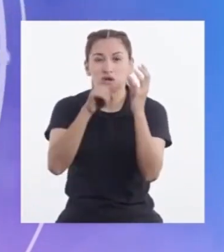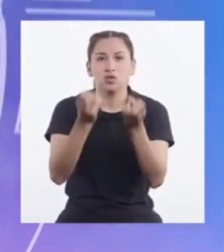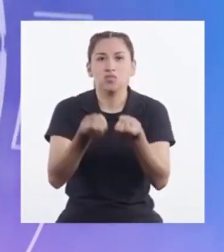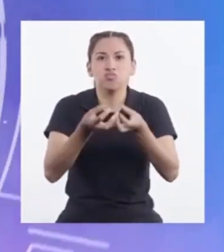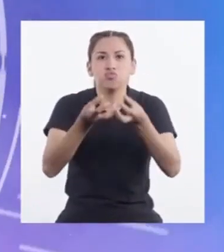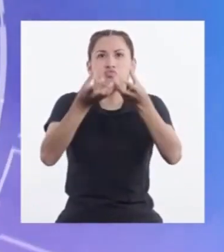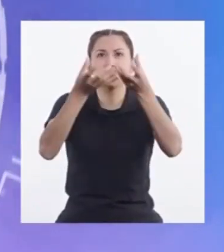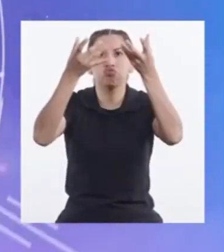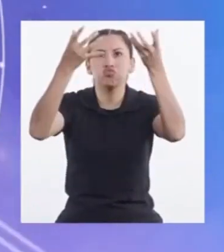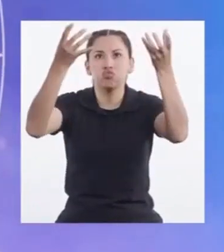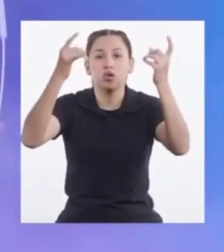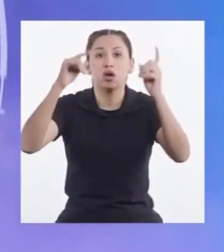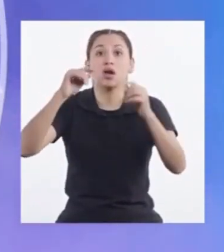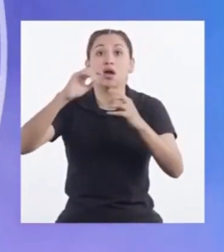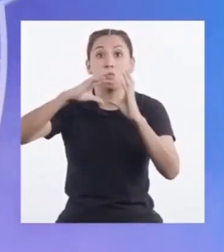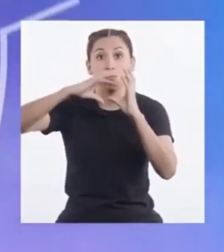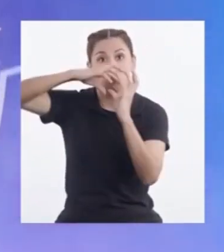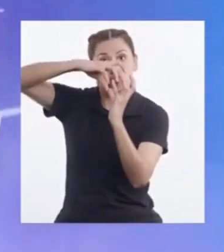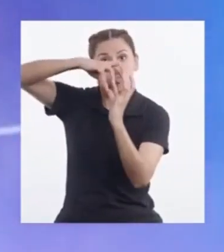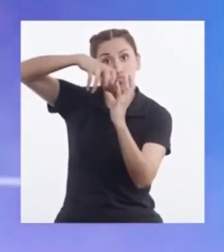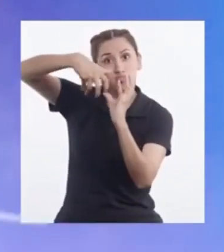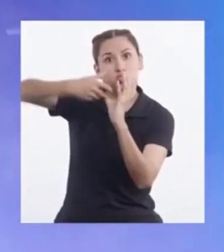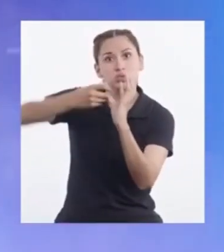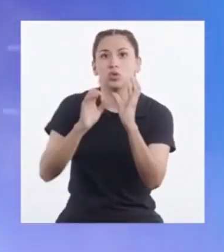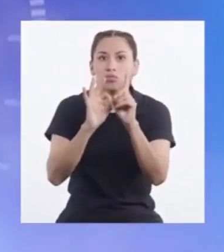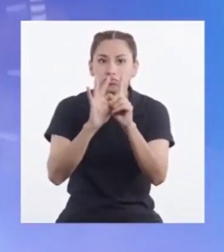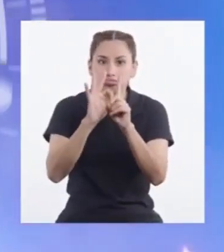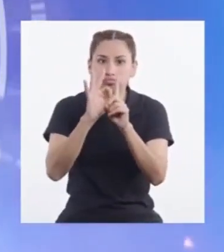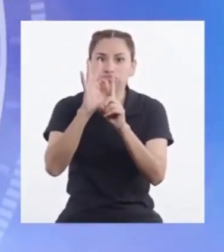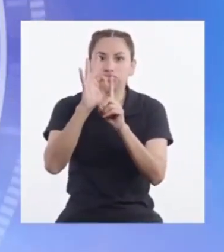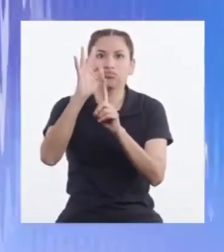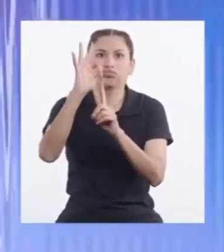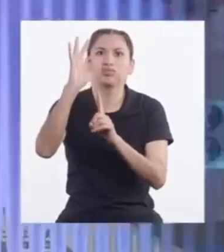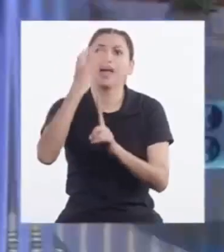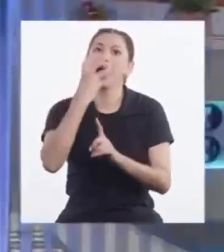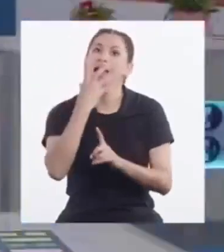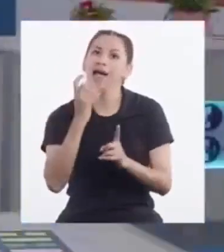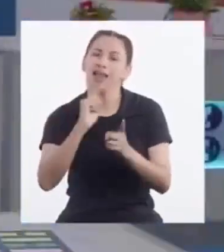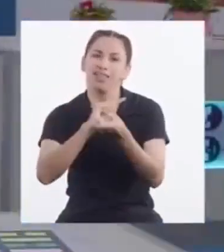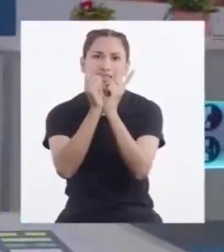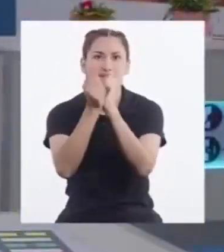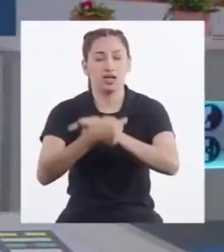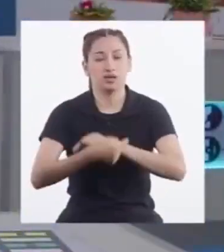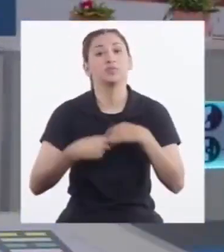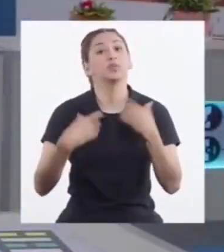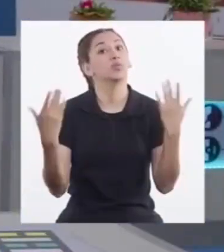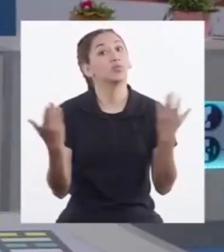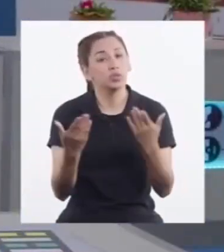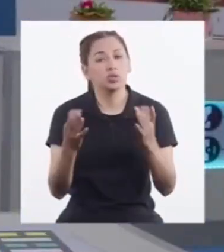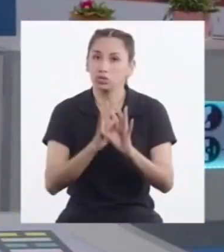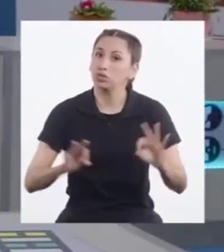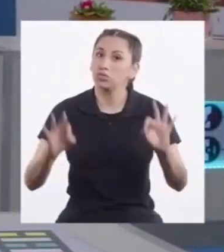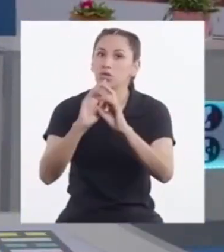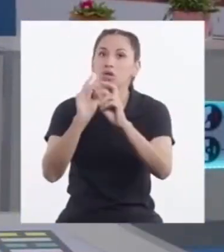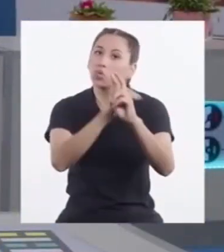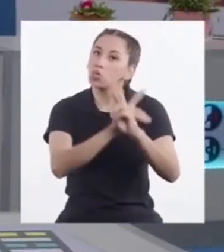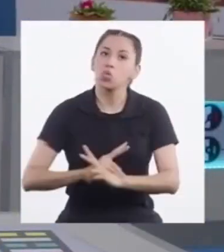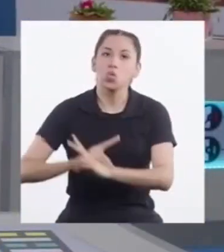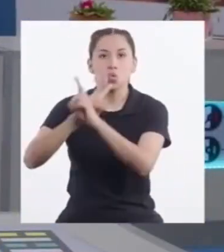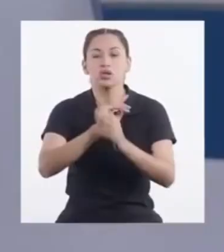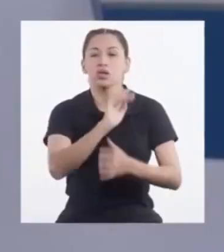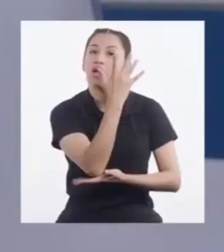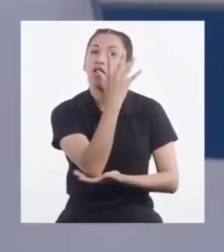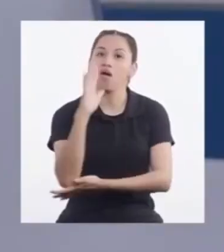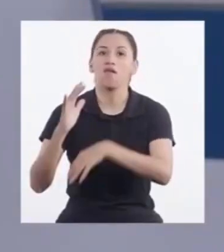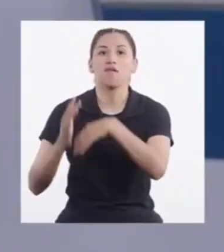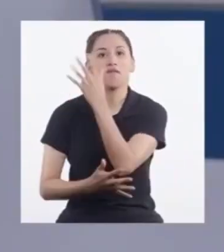Que aumentan La temperatura En el planeta Por eso Debemos asegurar La conservación De bosques